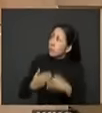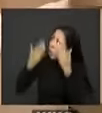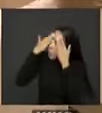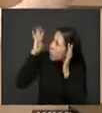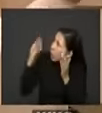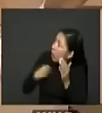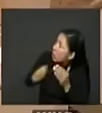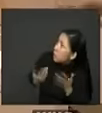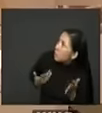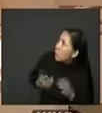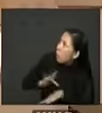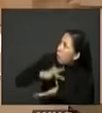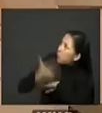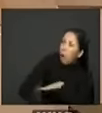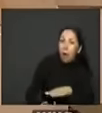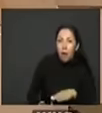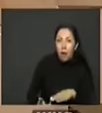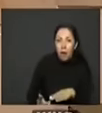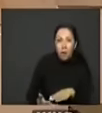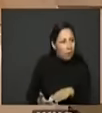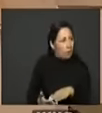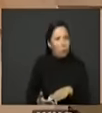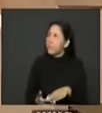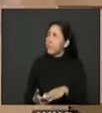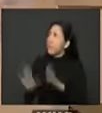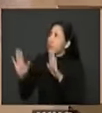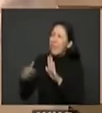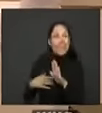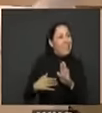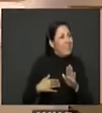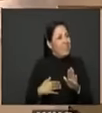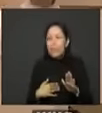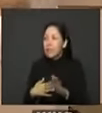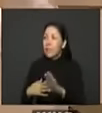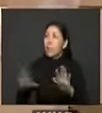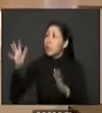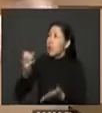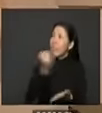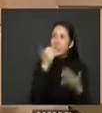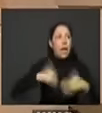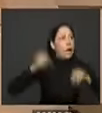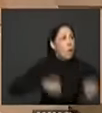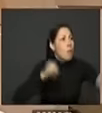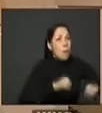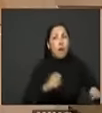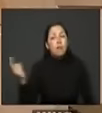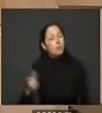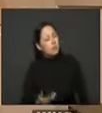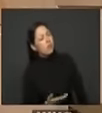sé qué y al final lo que tienen es que salir a ver cómo corren a probar la contrapartida no sé qué que pide el doctor de Bogotá